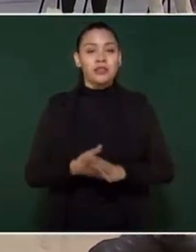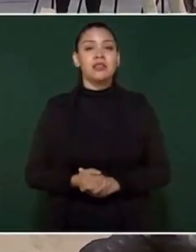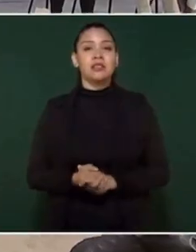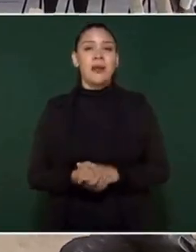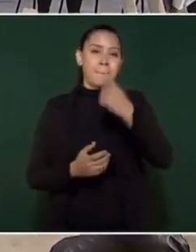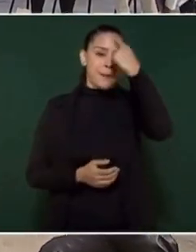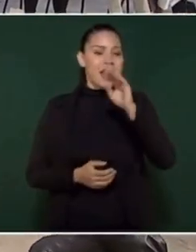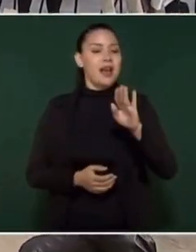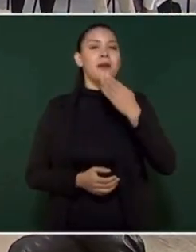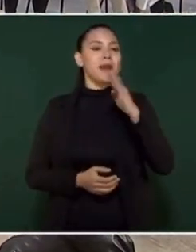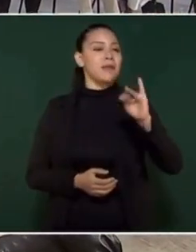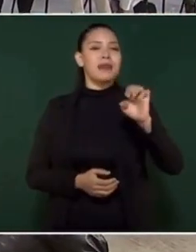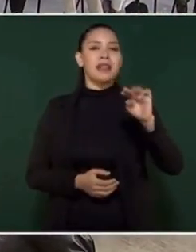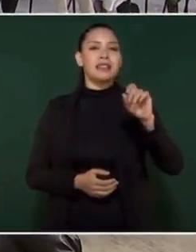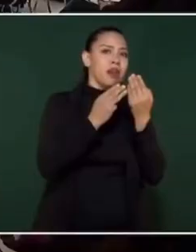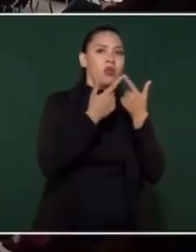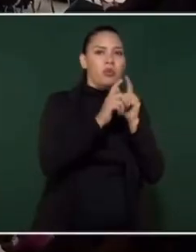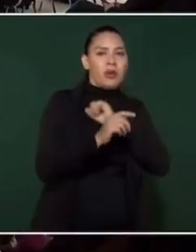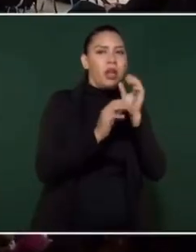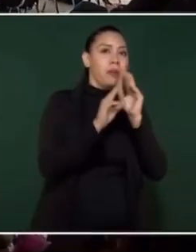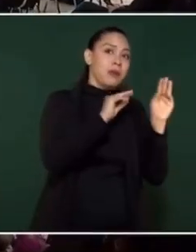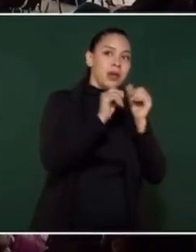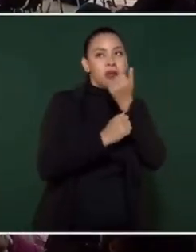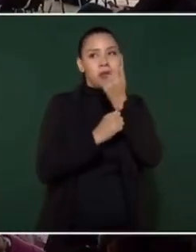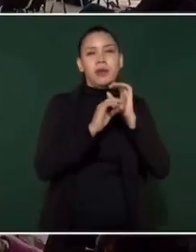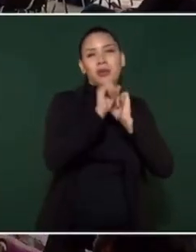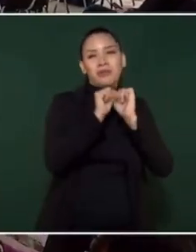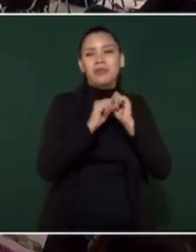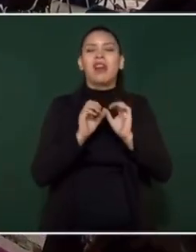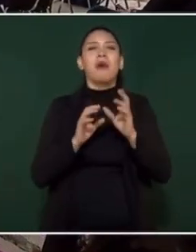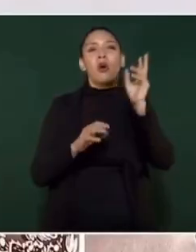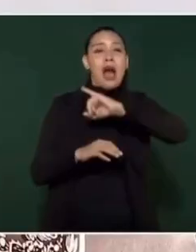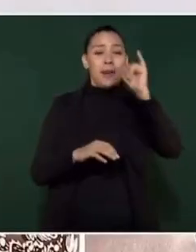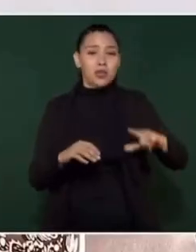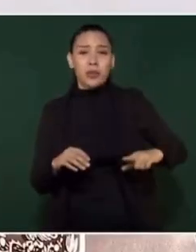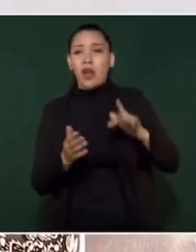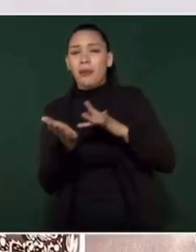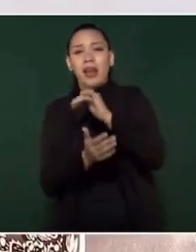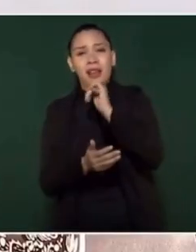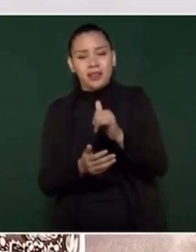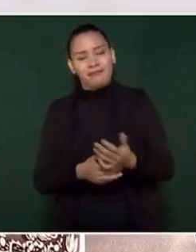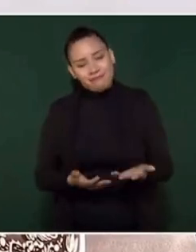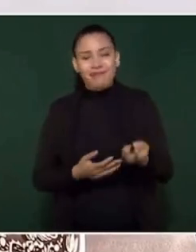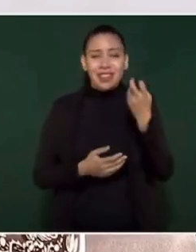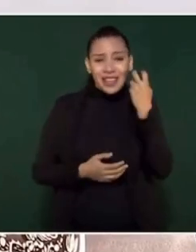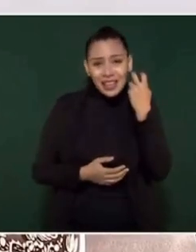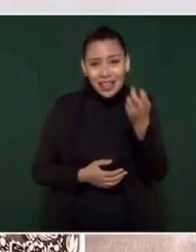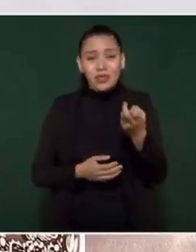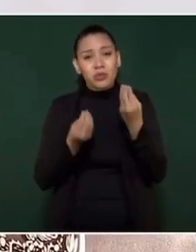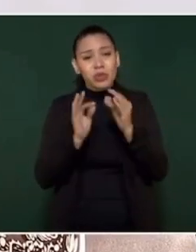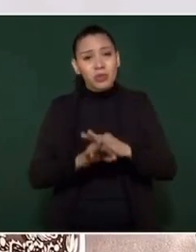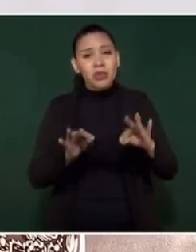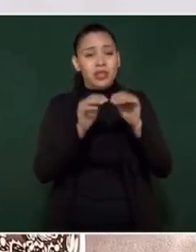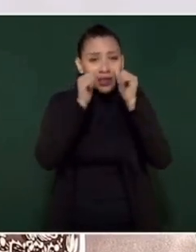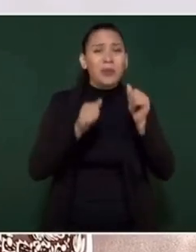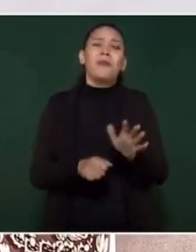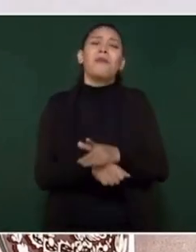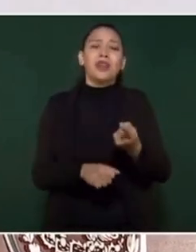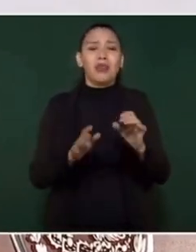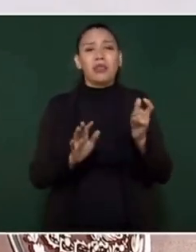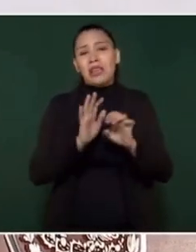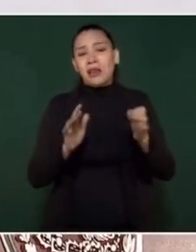de bienestar en Tamaulipas. Pero no se hacía nada por los jóvenes. Esto es lo más importante, atender las causas, porque la gente